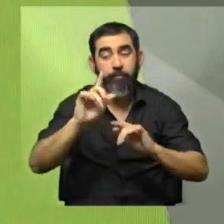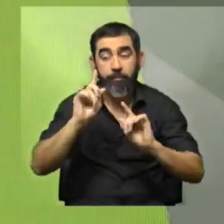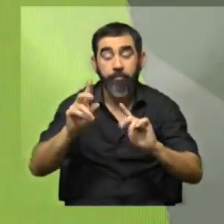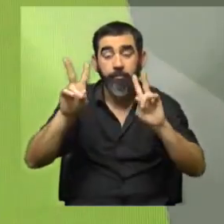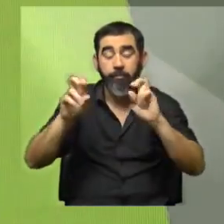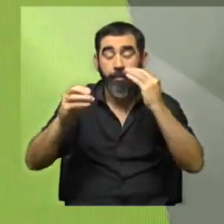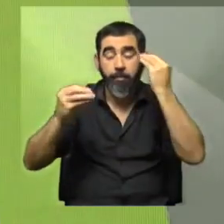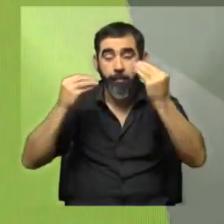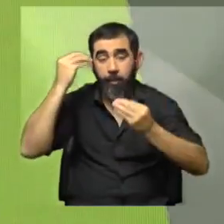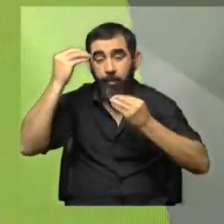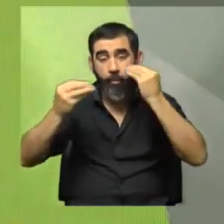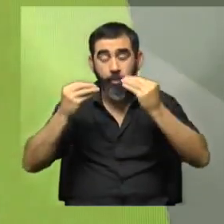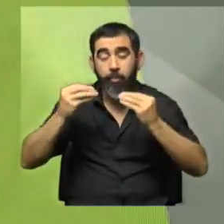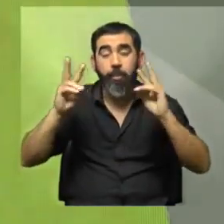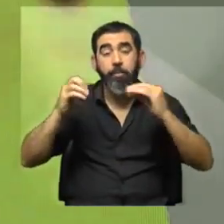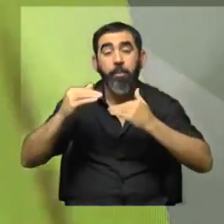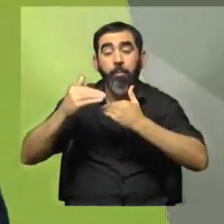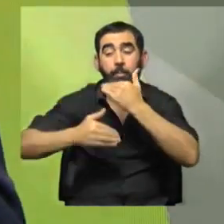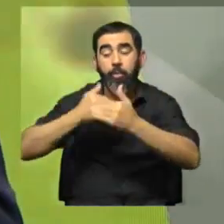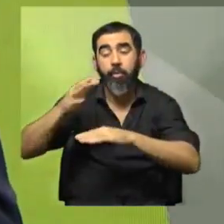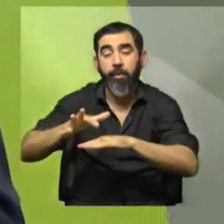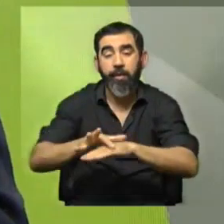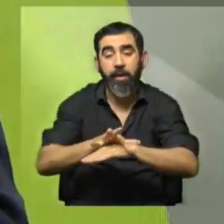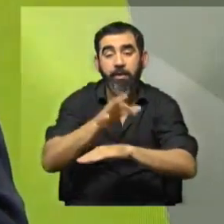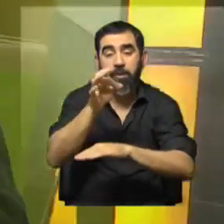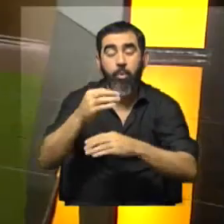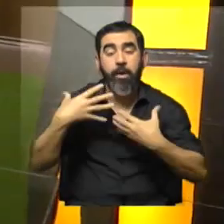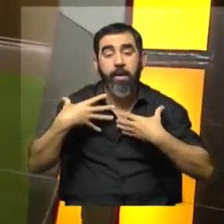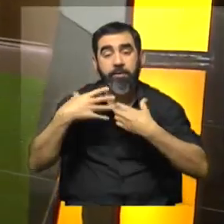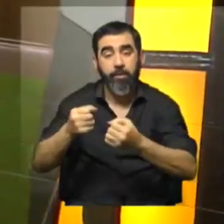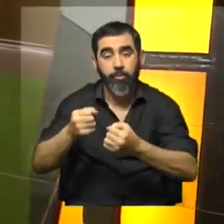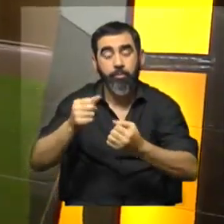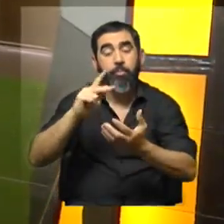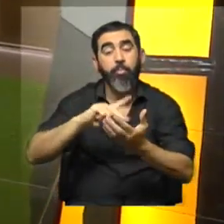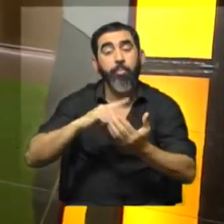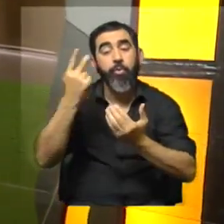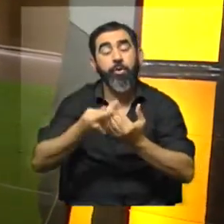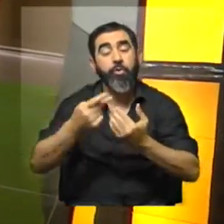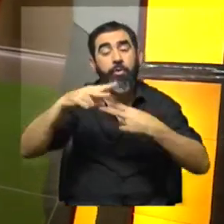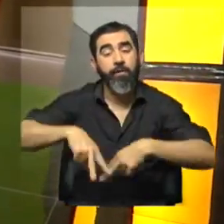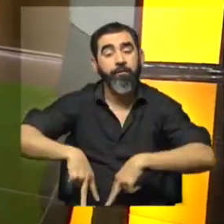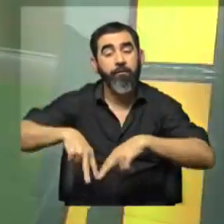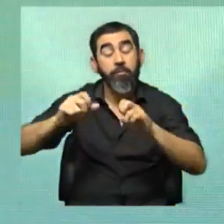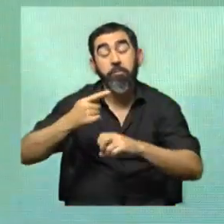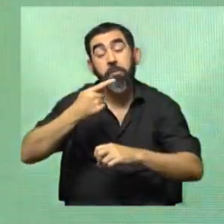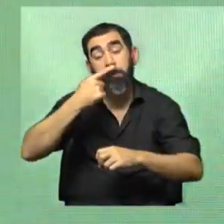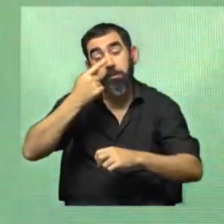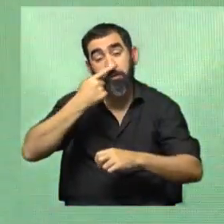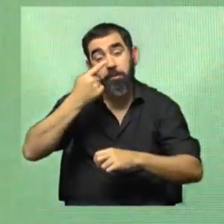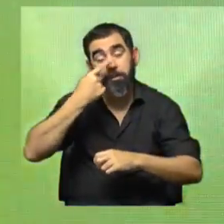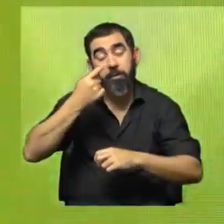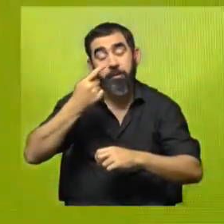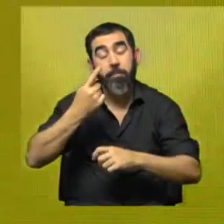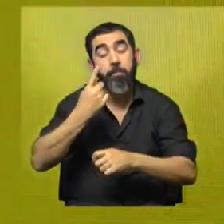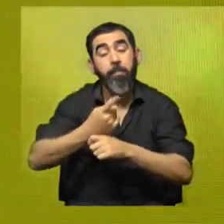nos preocupa, y que son procesos que tienen que ver con nuestras células y nuestra salud. Sí, es un proyecto de investigación muy interesante, que busca